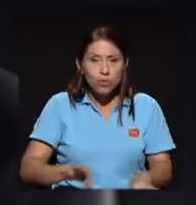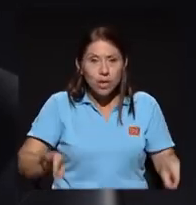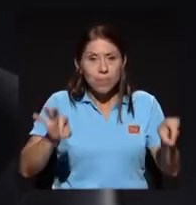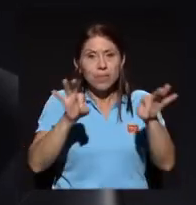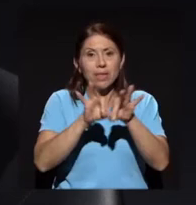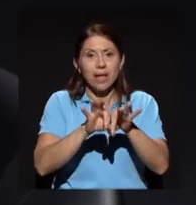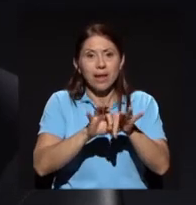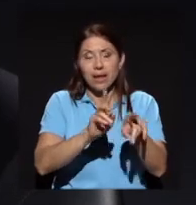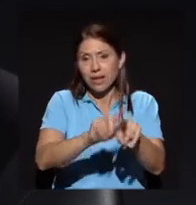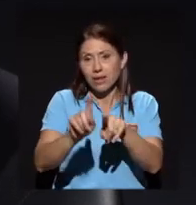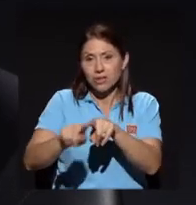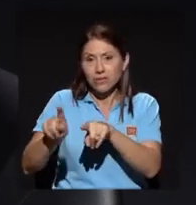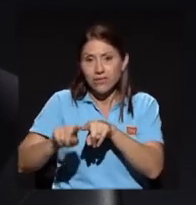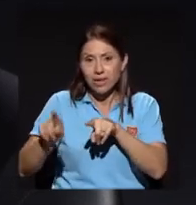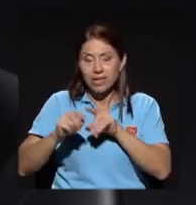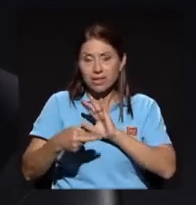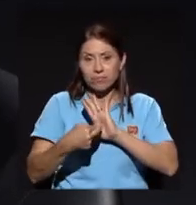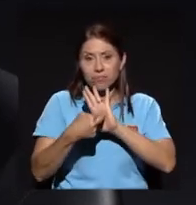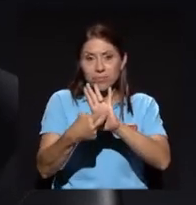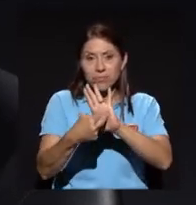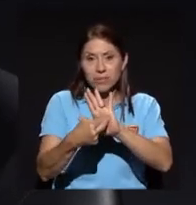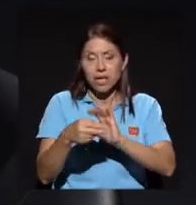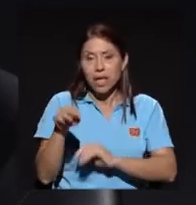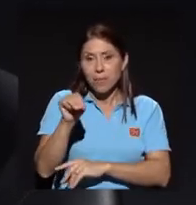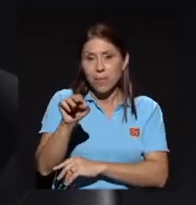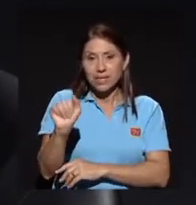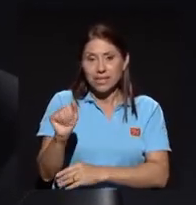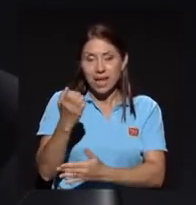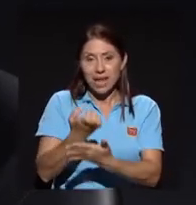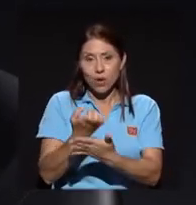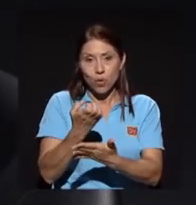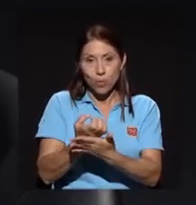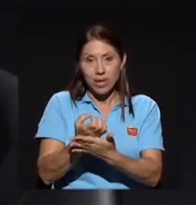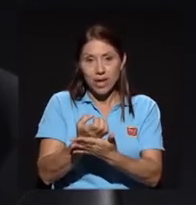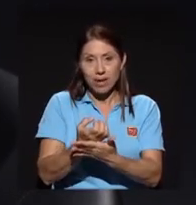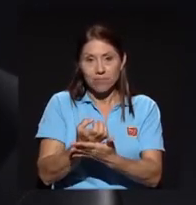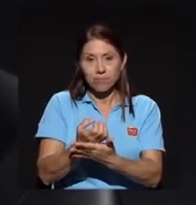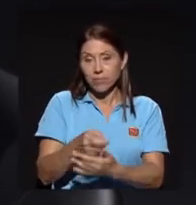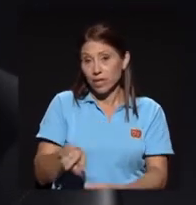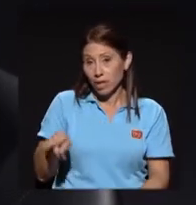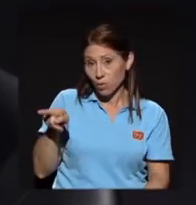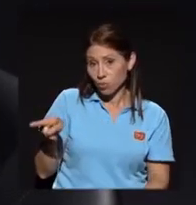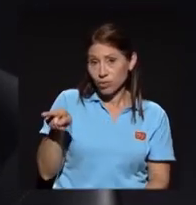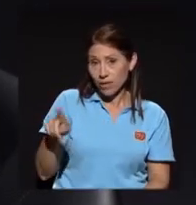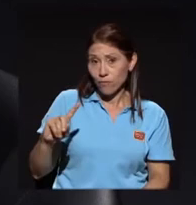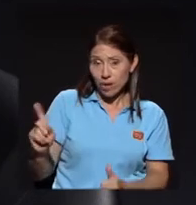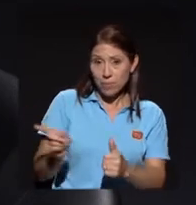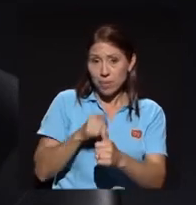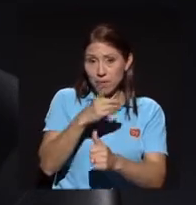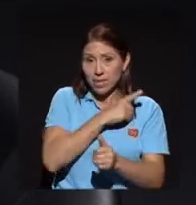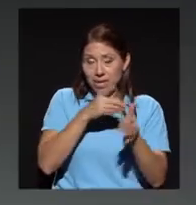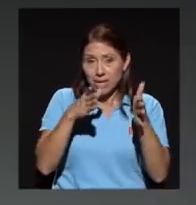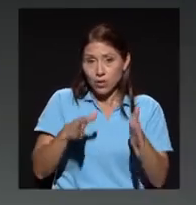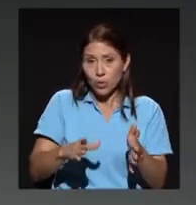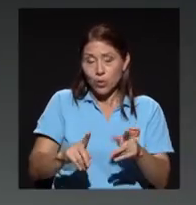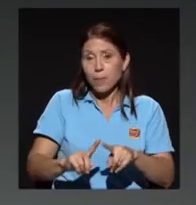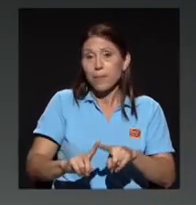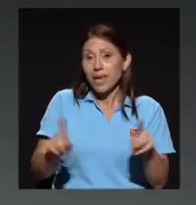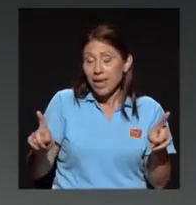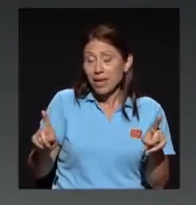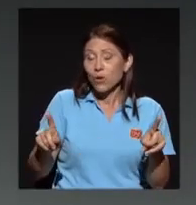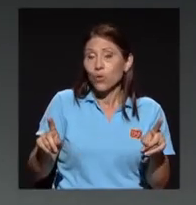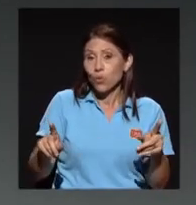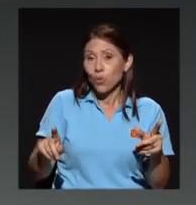maestría en Economía, en cuyo caso usted fue el primer director, tuvo la gran